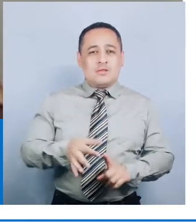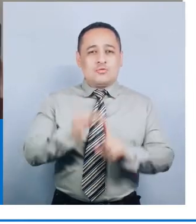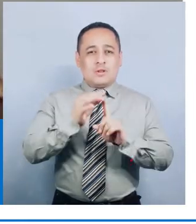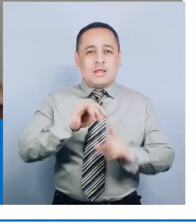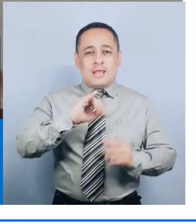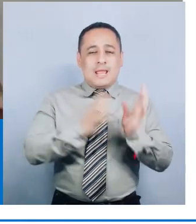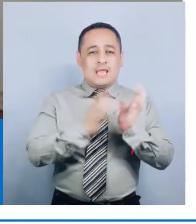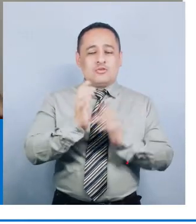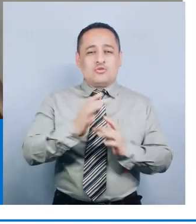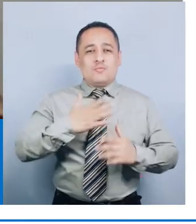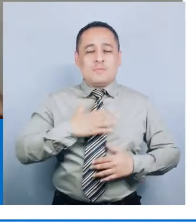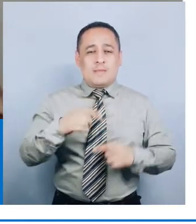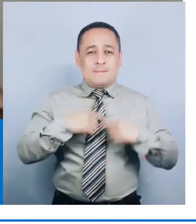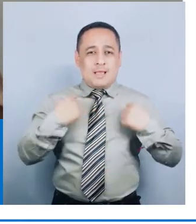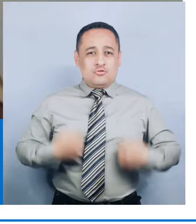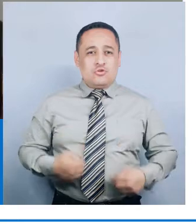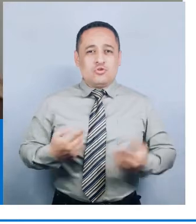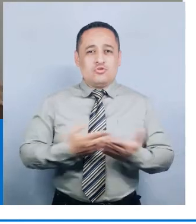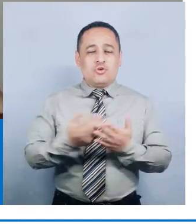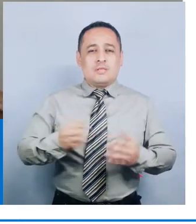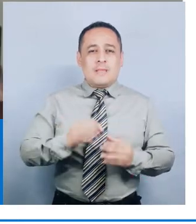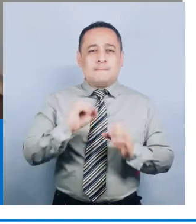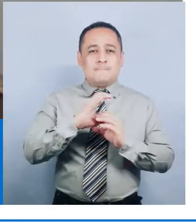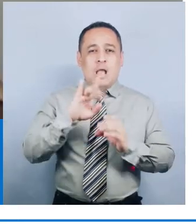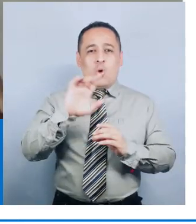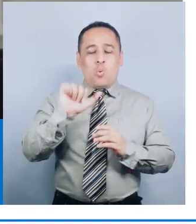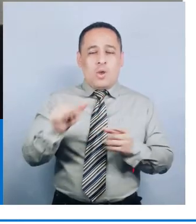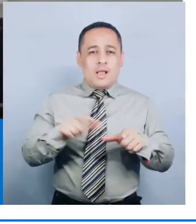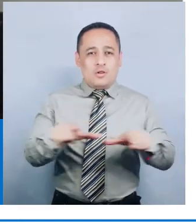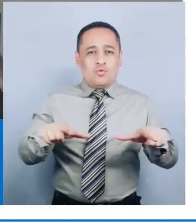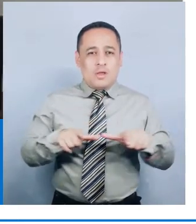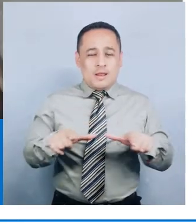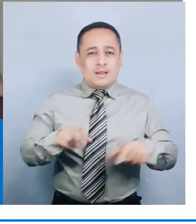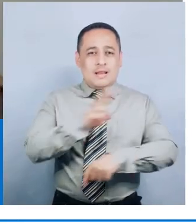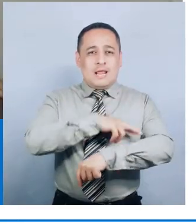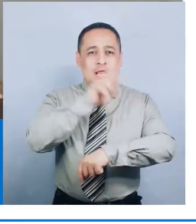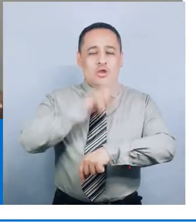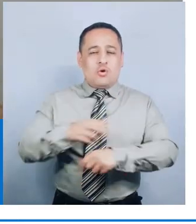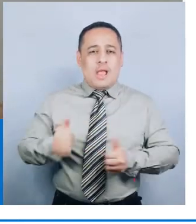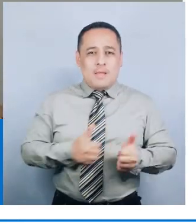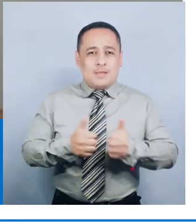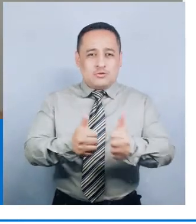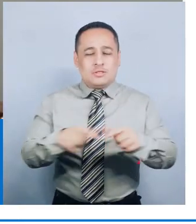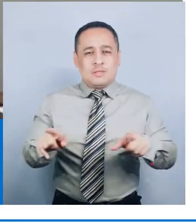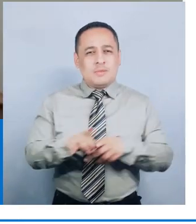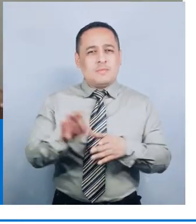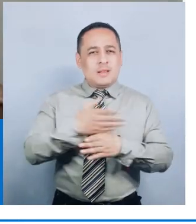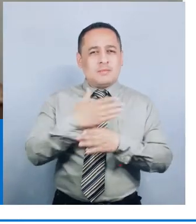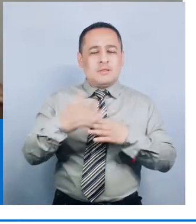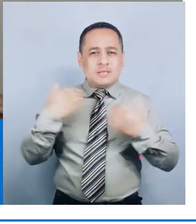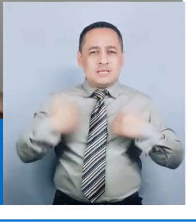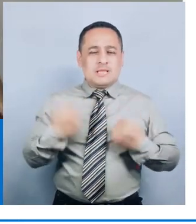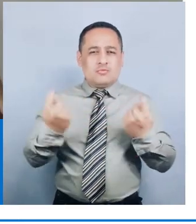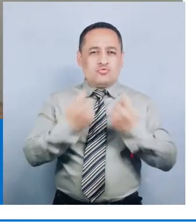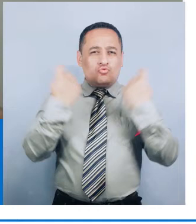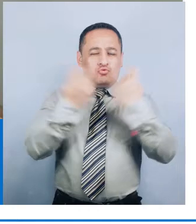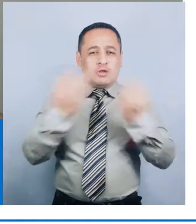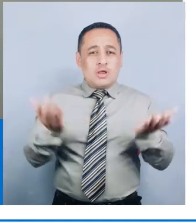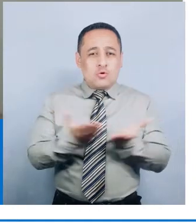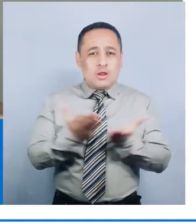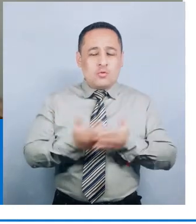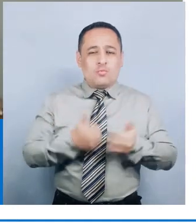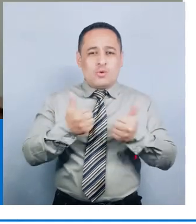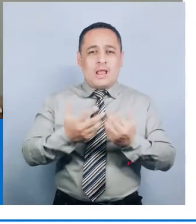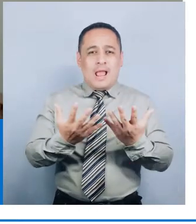particular Jesús y Pastor de la ciudad de Baurante, Amazonas. Es nuestro primer año que venimos participando en el concurso nacional